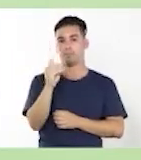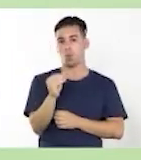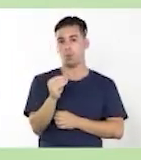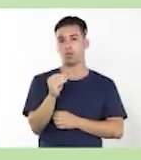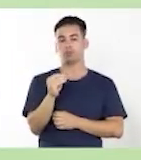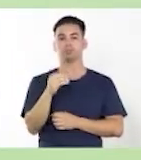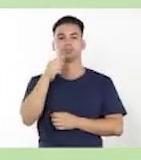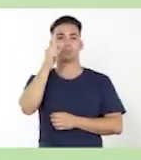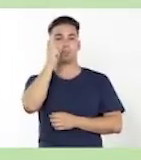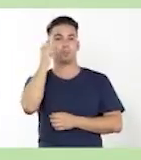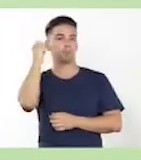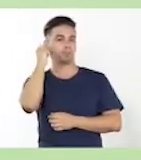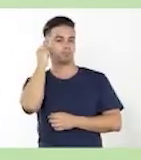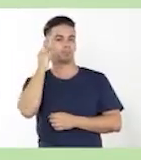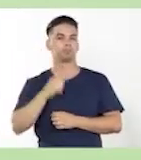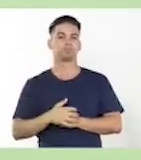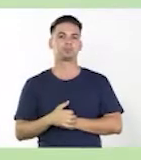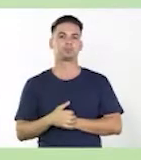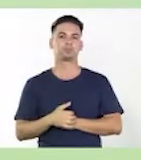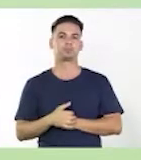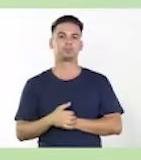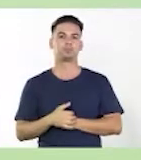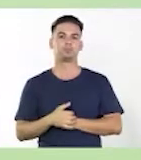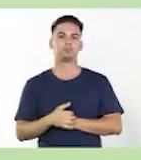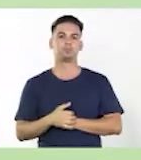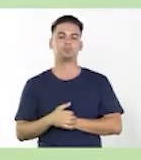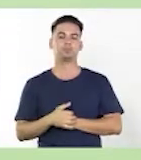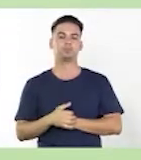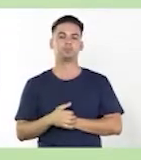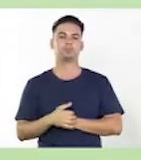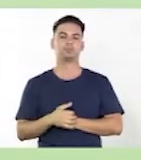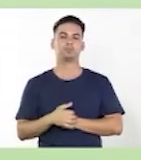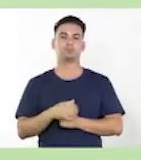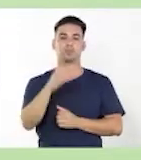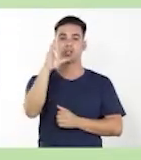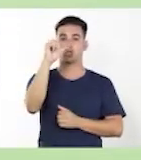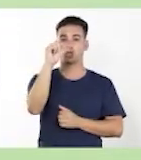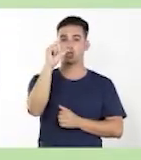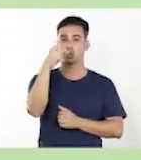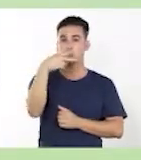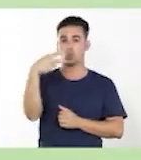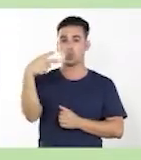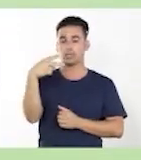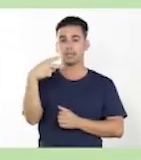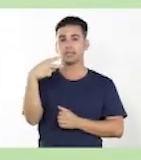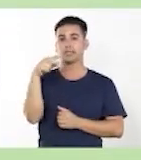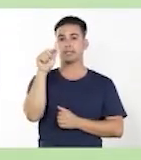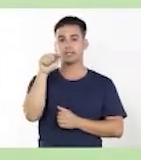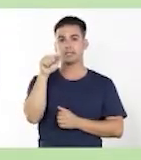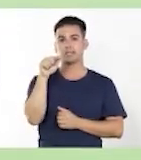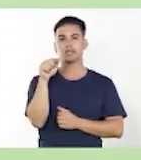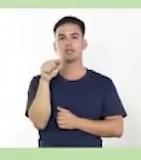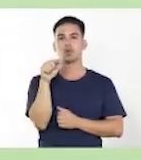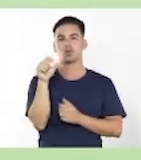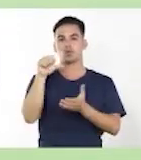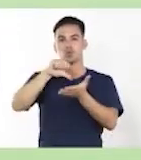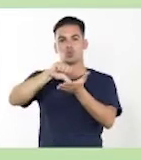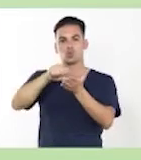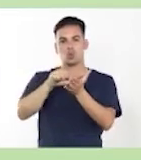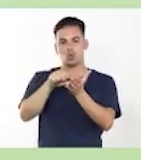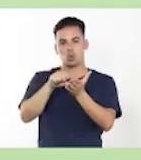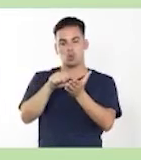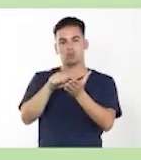está la concordancia en número y persona del sustantivo núcleo con el núcleo del